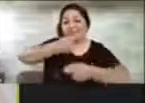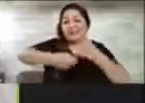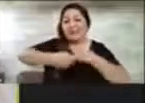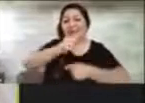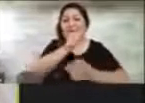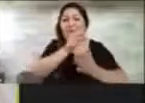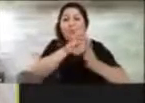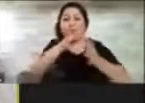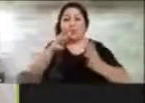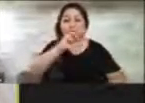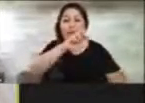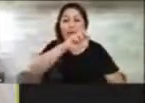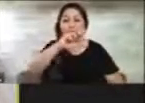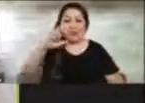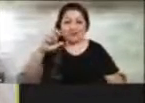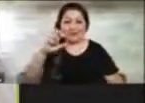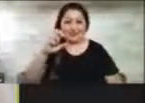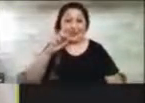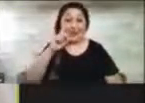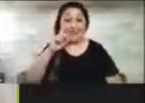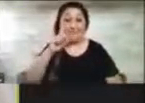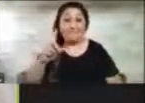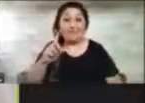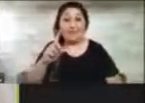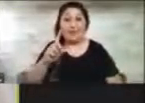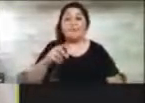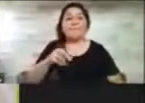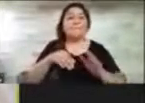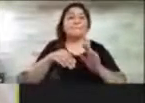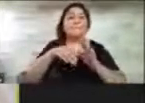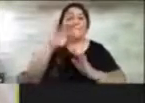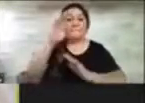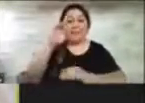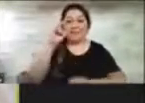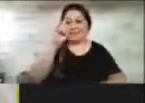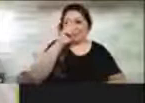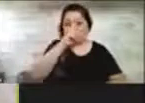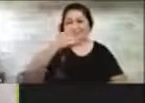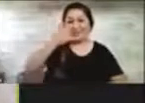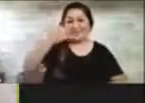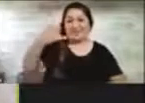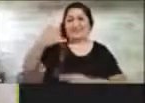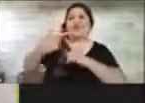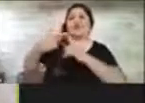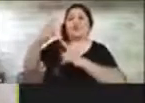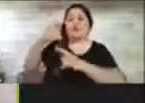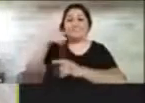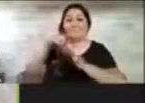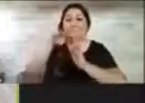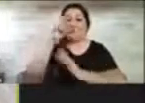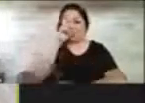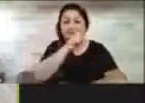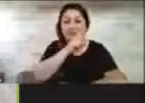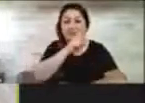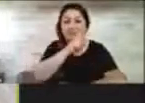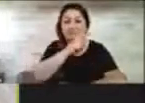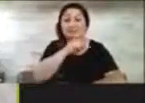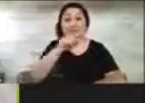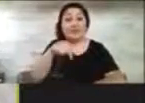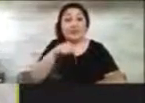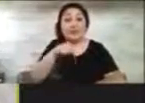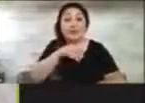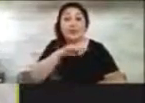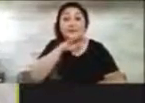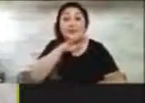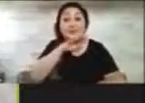pero ya para un teléfono incluso más complejo de ustedes que el que están viendo ahora. El teléfono que se usa hoy día es